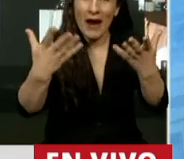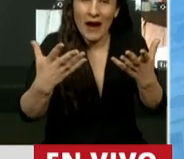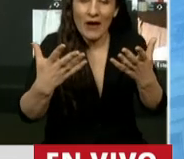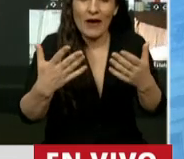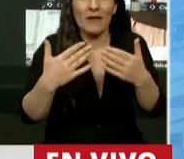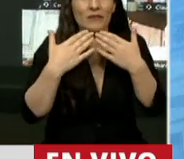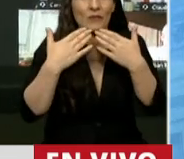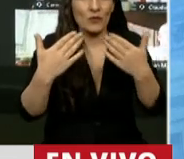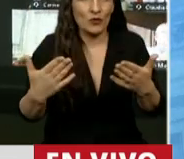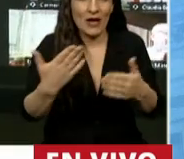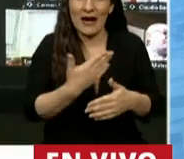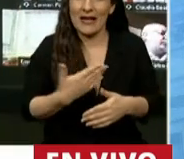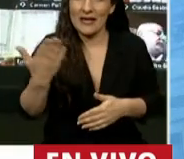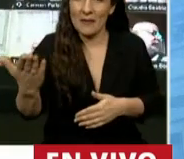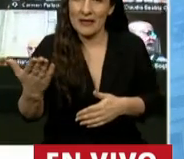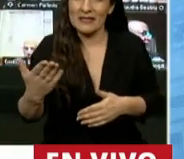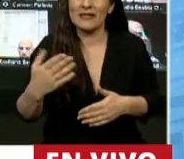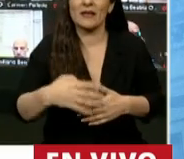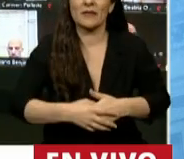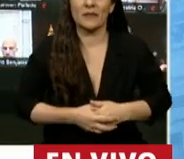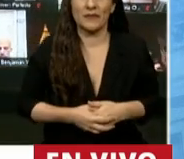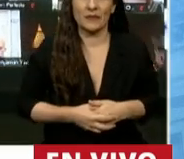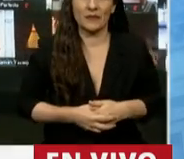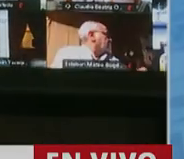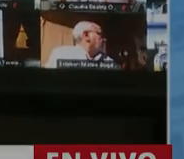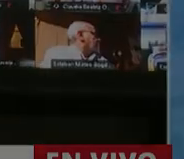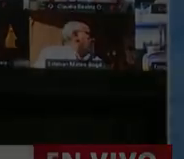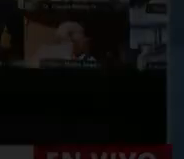Muchas gracias, Presidente. Muchas gracias, señor Diputado.